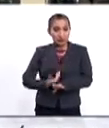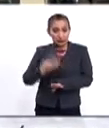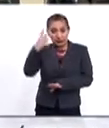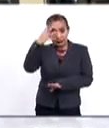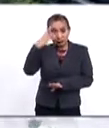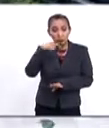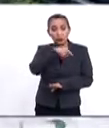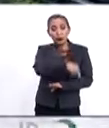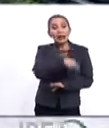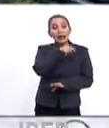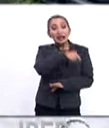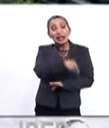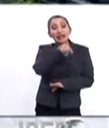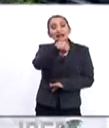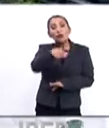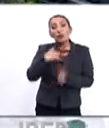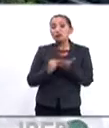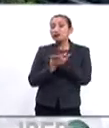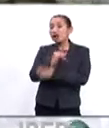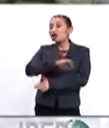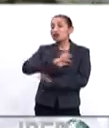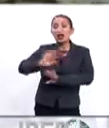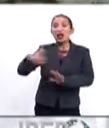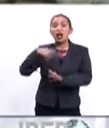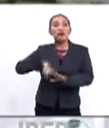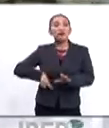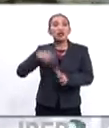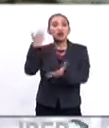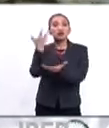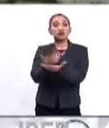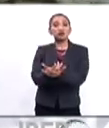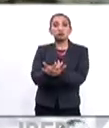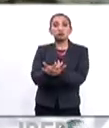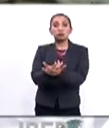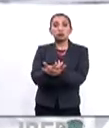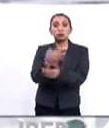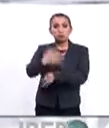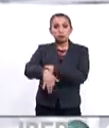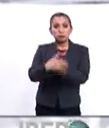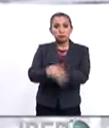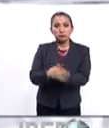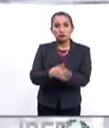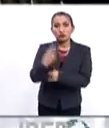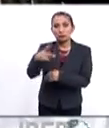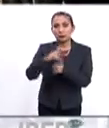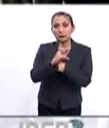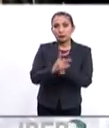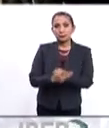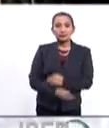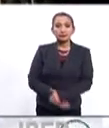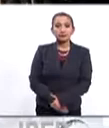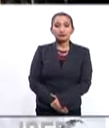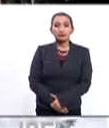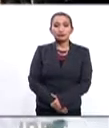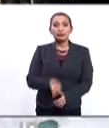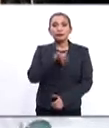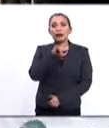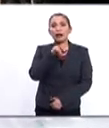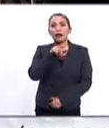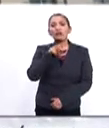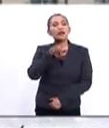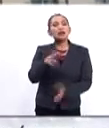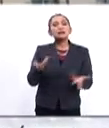Unidos porque él fue el que tomó la decisión de paralizar al gobierno parcialmente en su país. Javier,